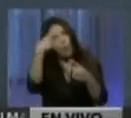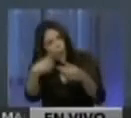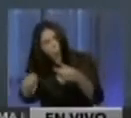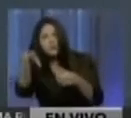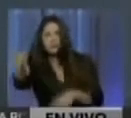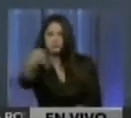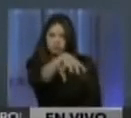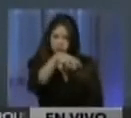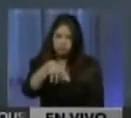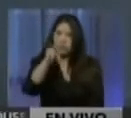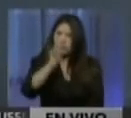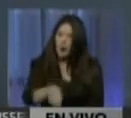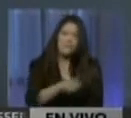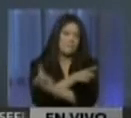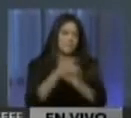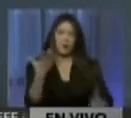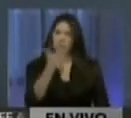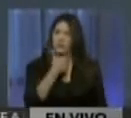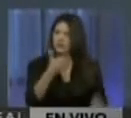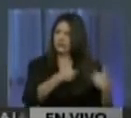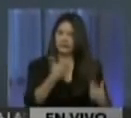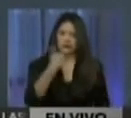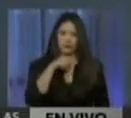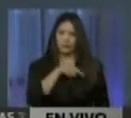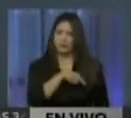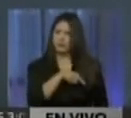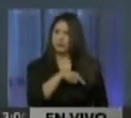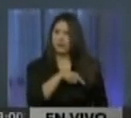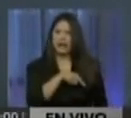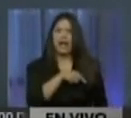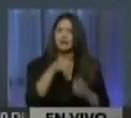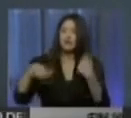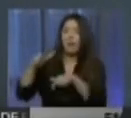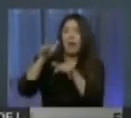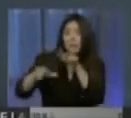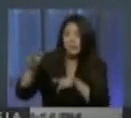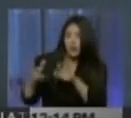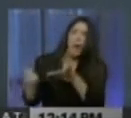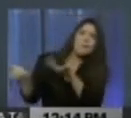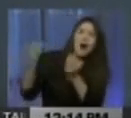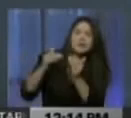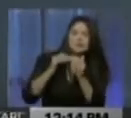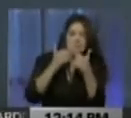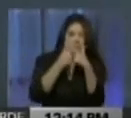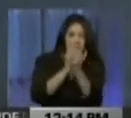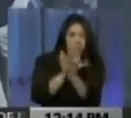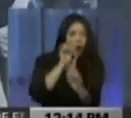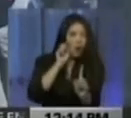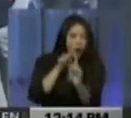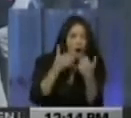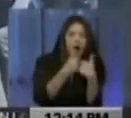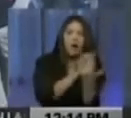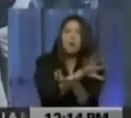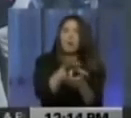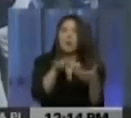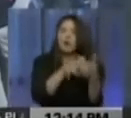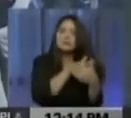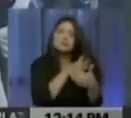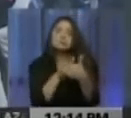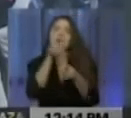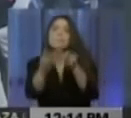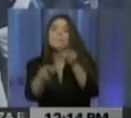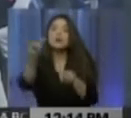De forma irresponsable, llevaron a sus seguidores a aplicar un plan violento y a agredir funcionarios